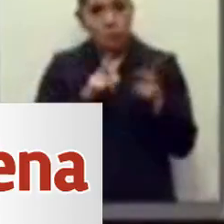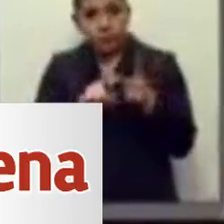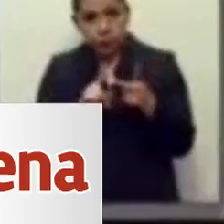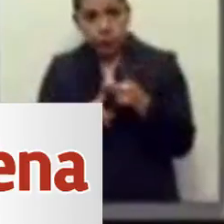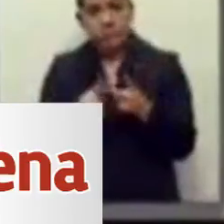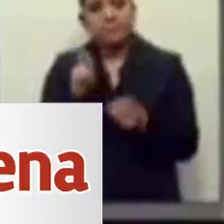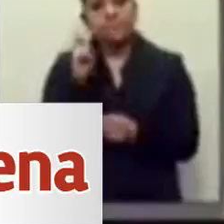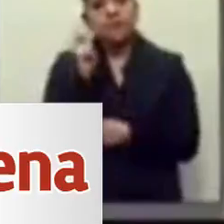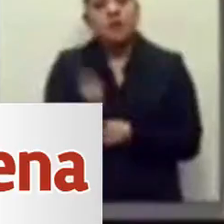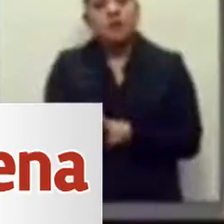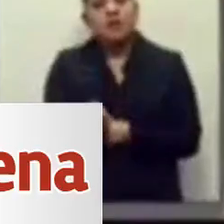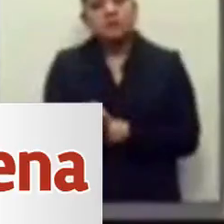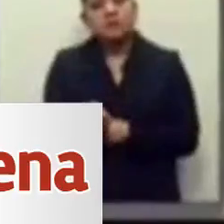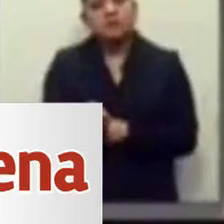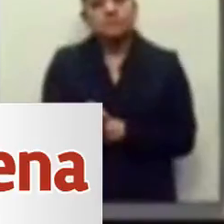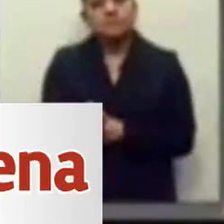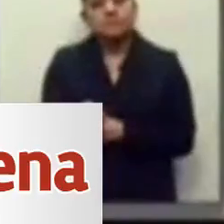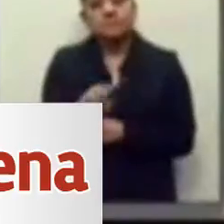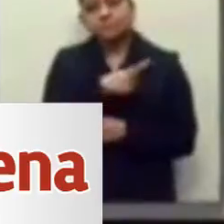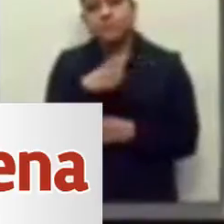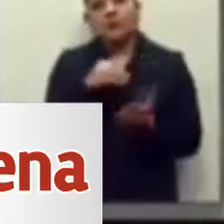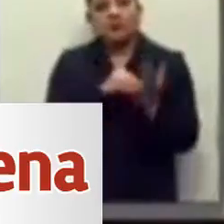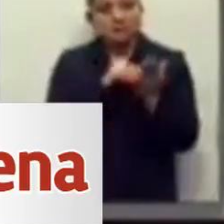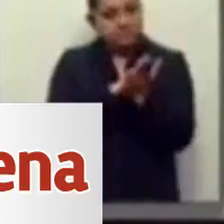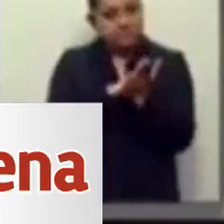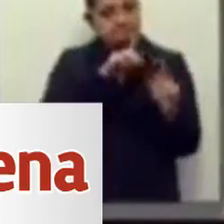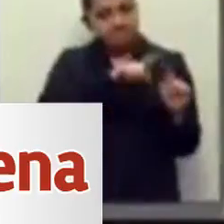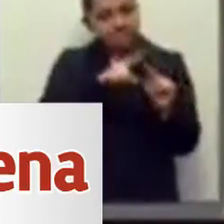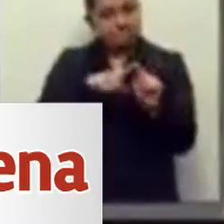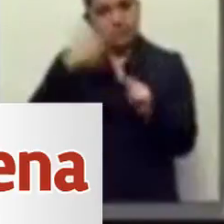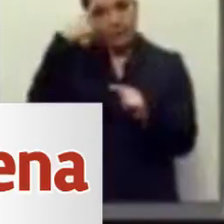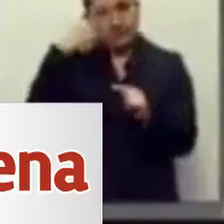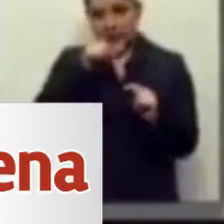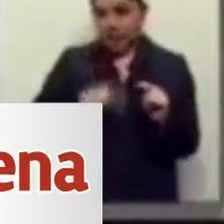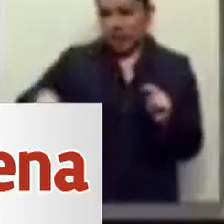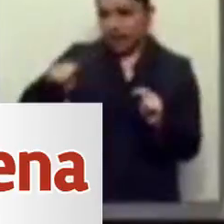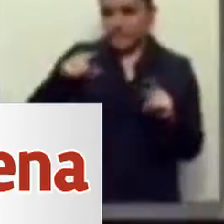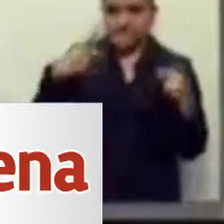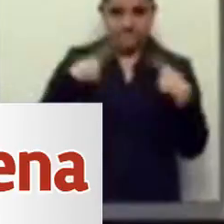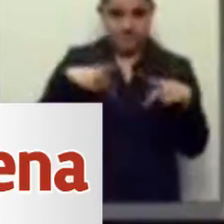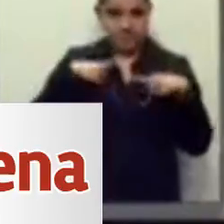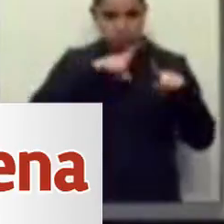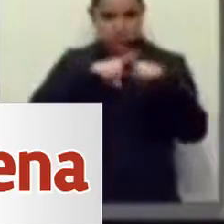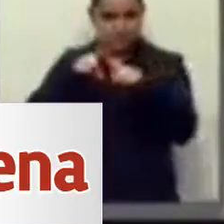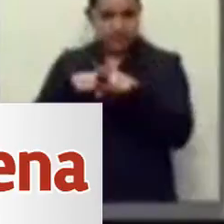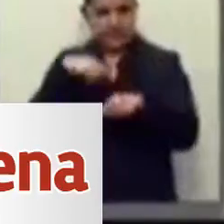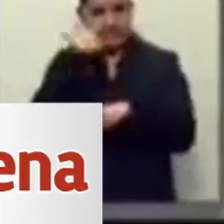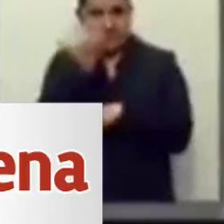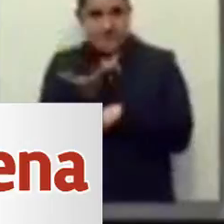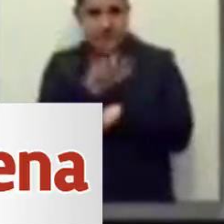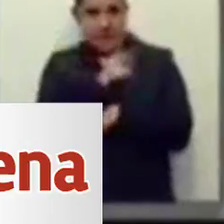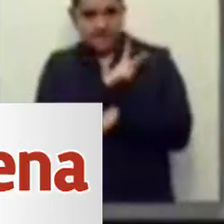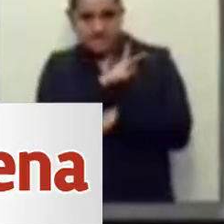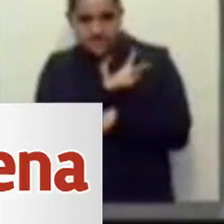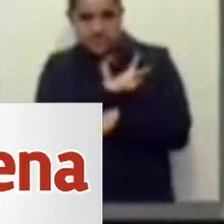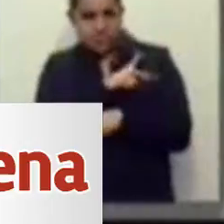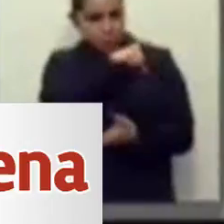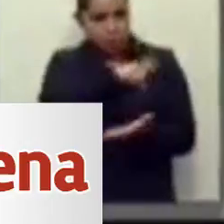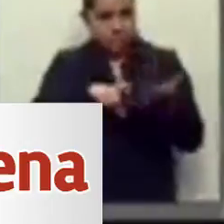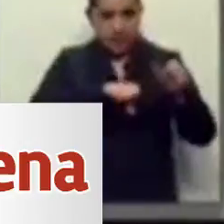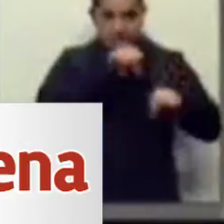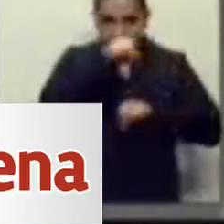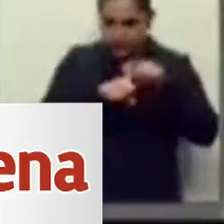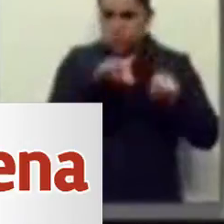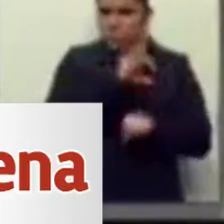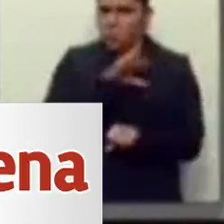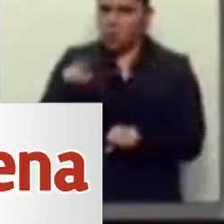establecer estímulos fiscales a las personas físicas para que puedan adquirir una bicicleta. Nos parece